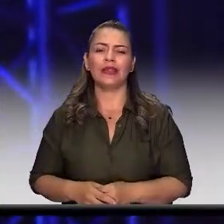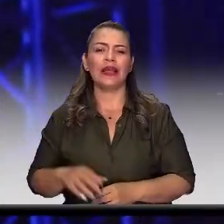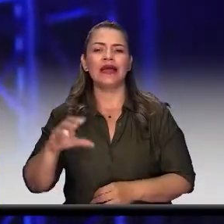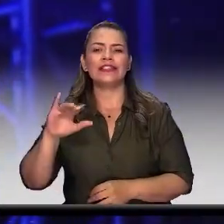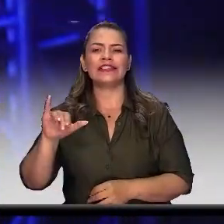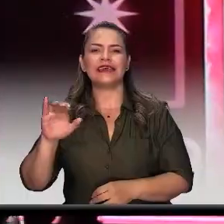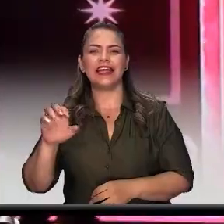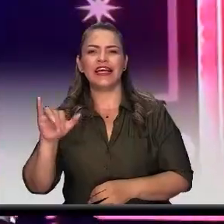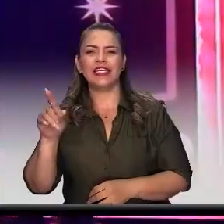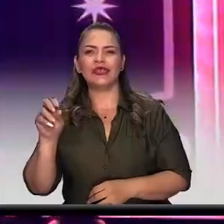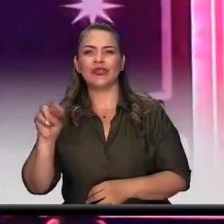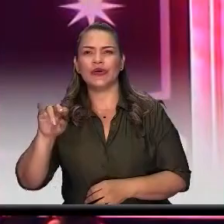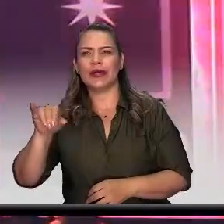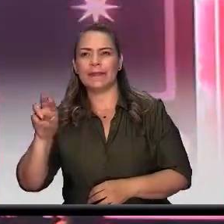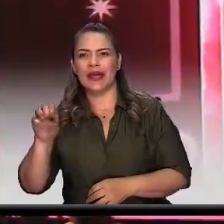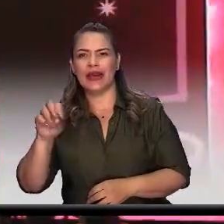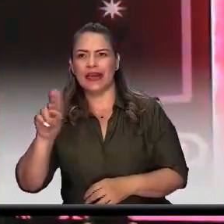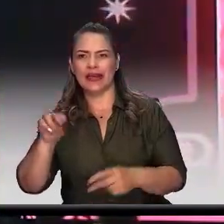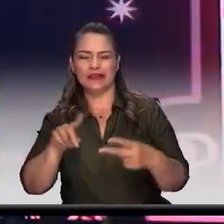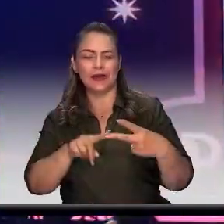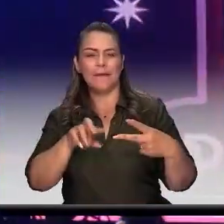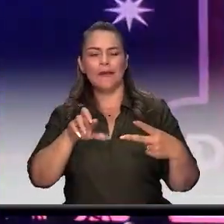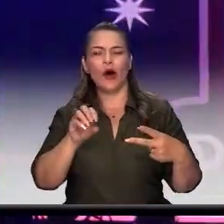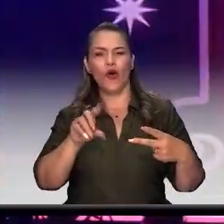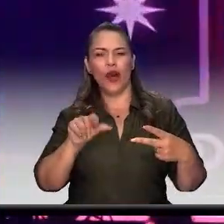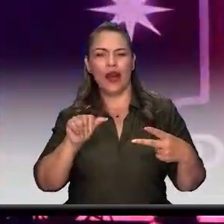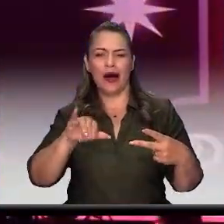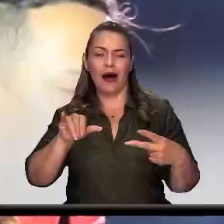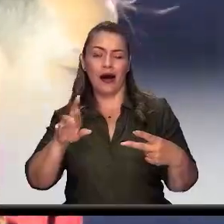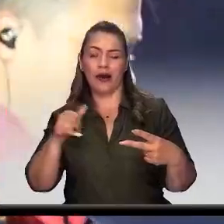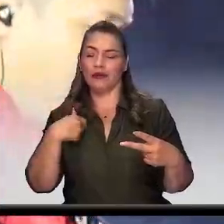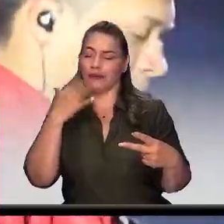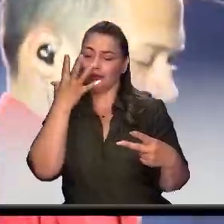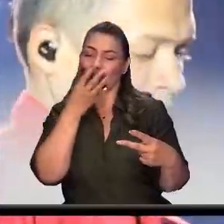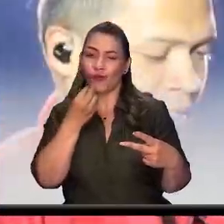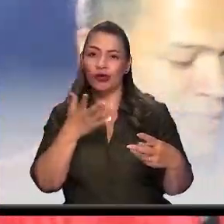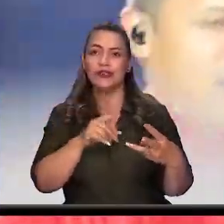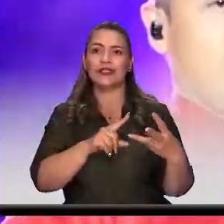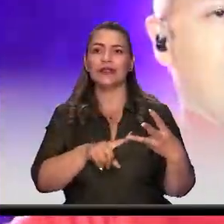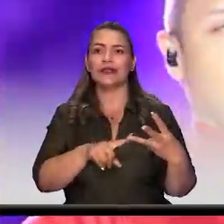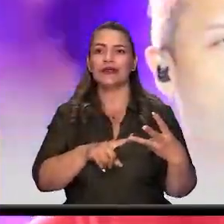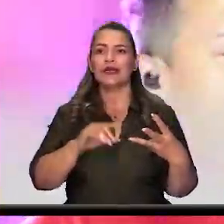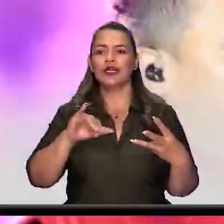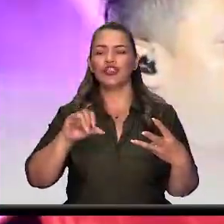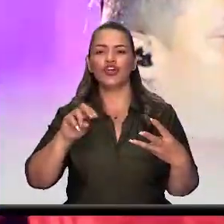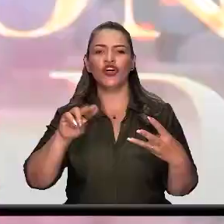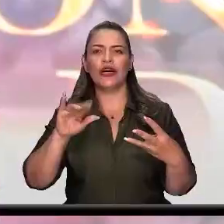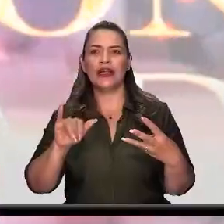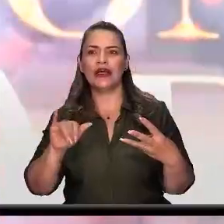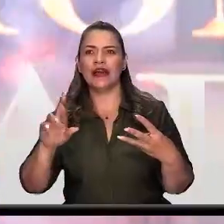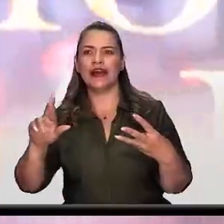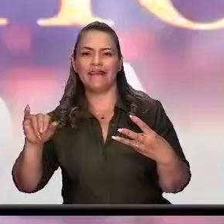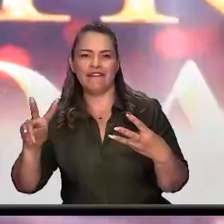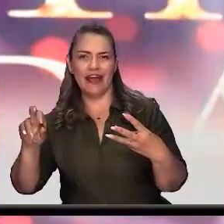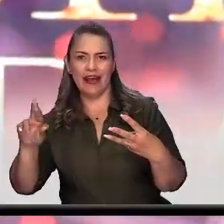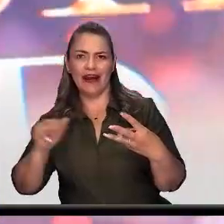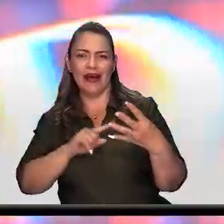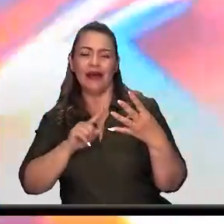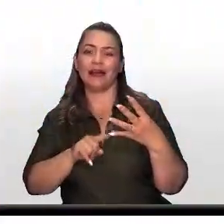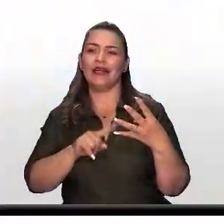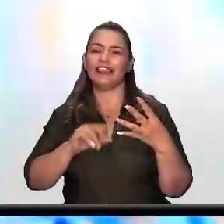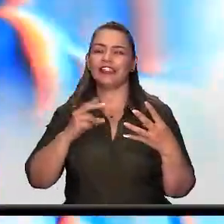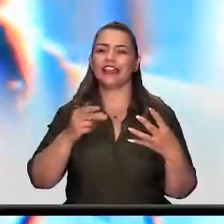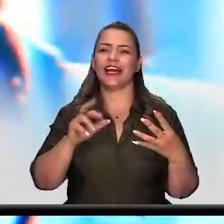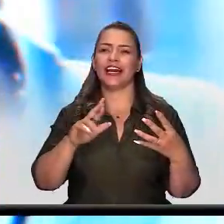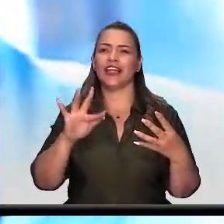Jason Jiménez, la fuerza y el encanto de Paola Jara, la conexión de Johnny Rivera con la gente y lo mejor del charrito